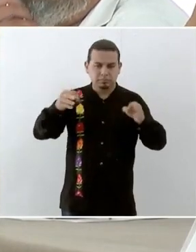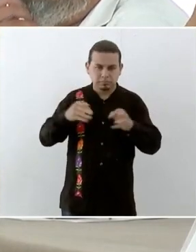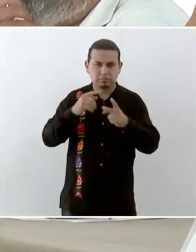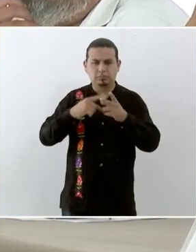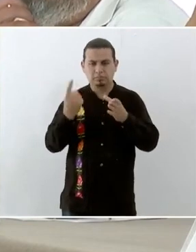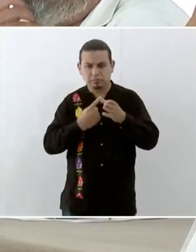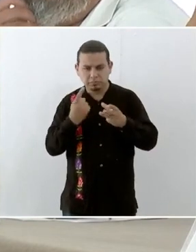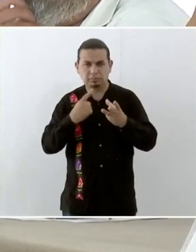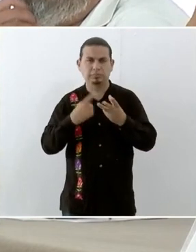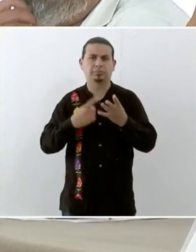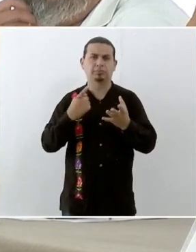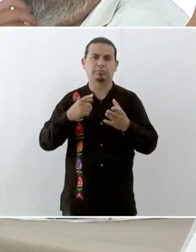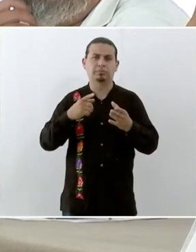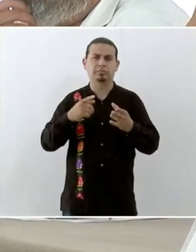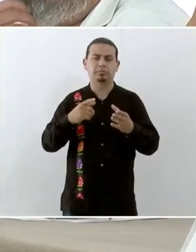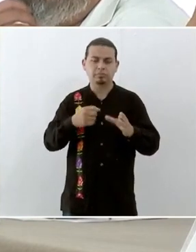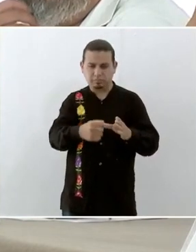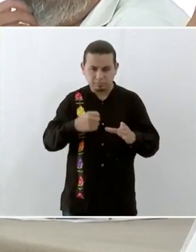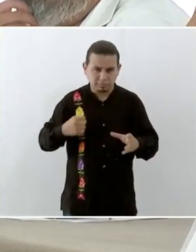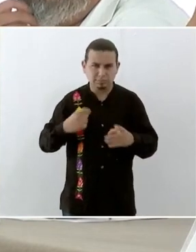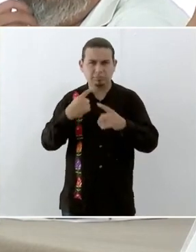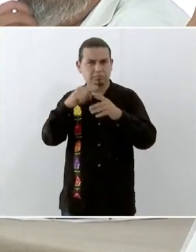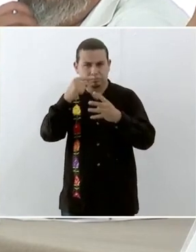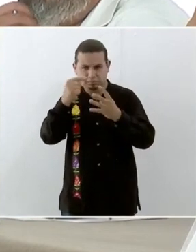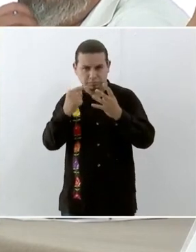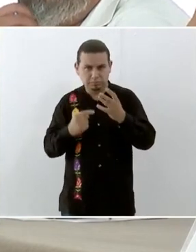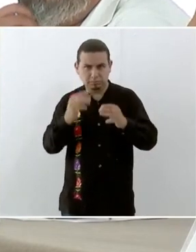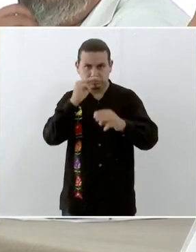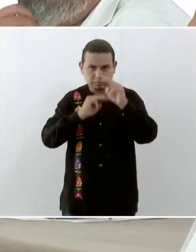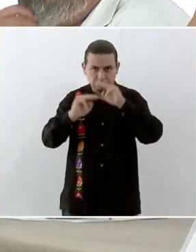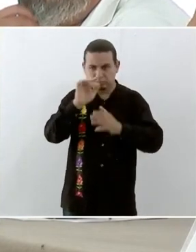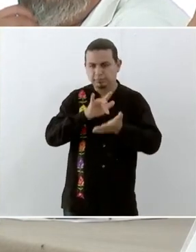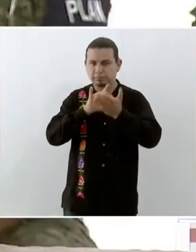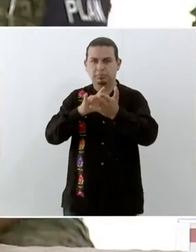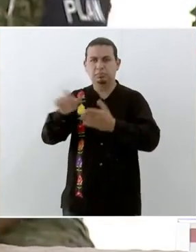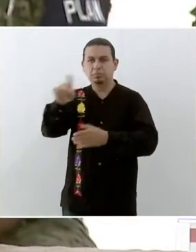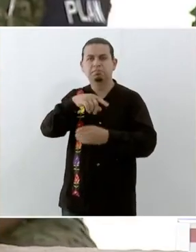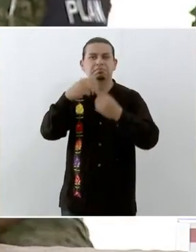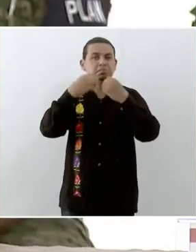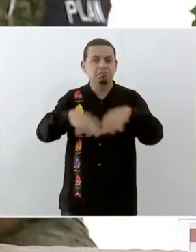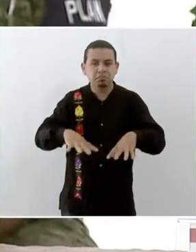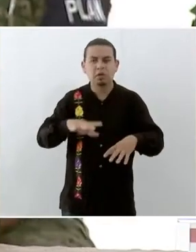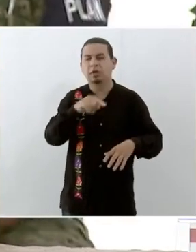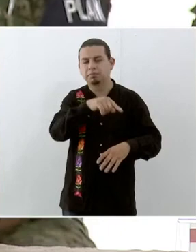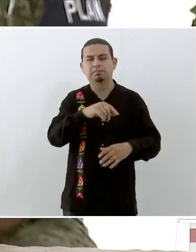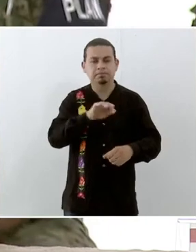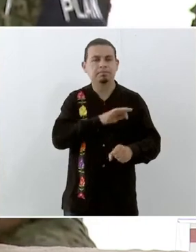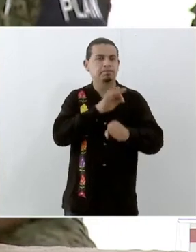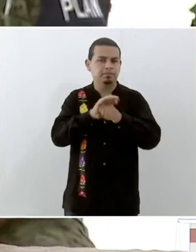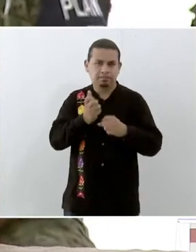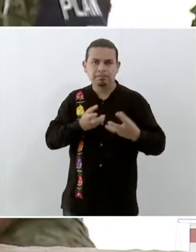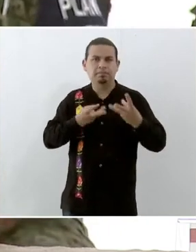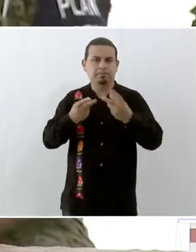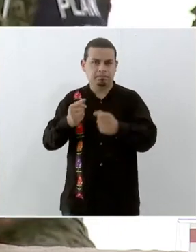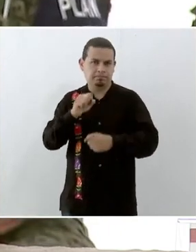ventilador el juego de sartenes que son adquiridos por la defensa y que son